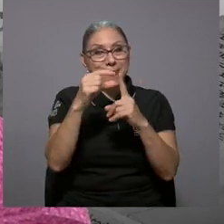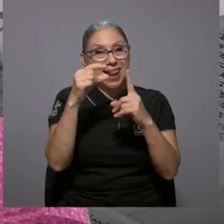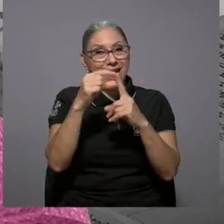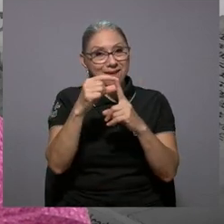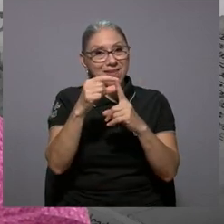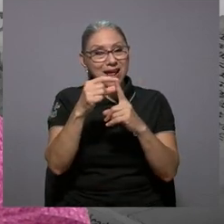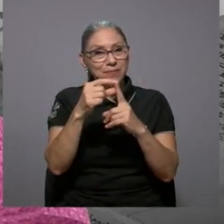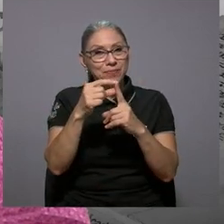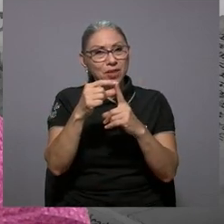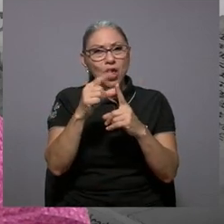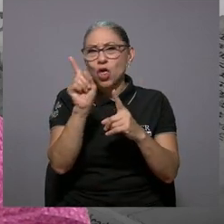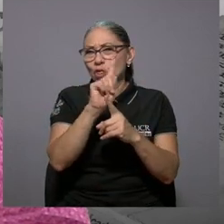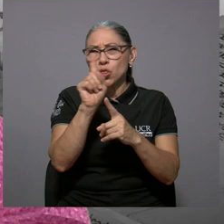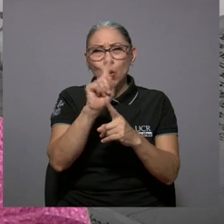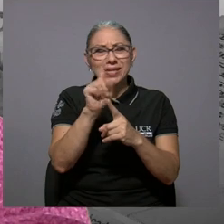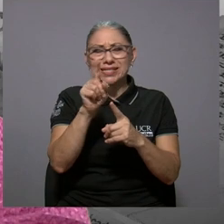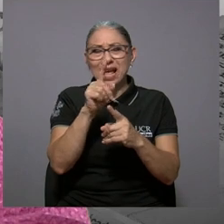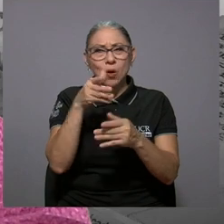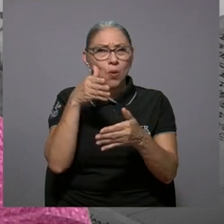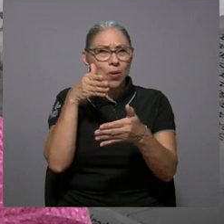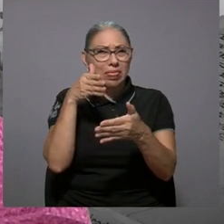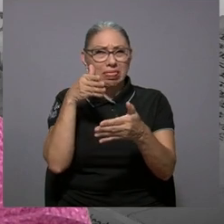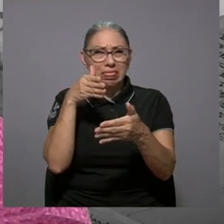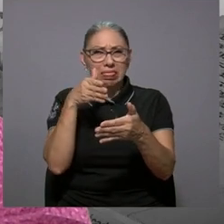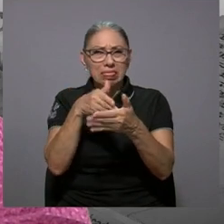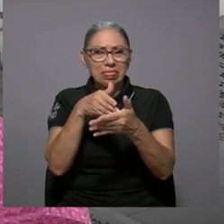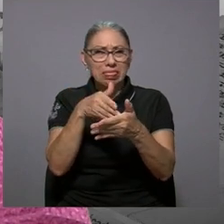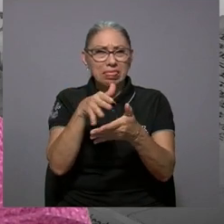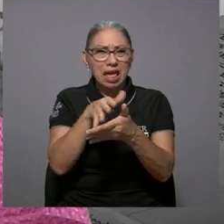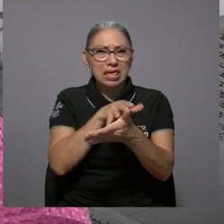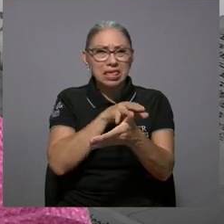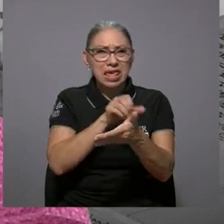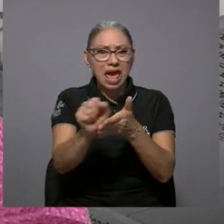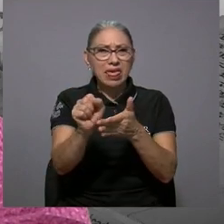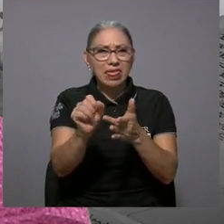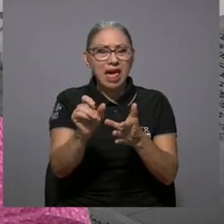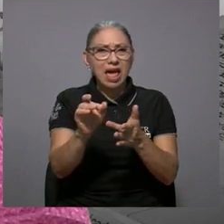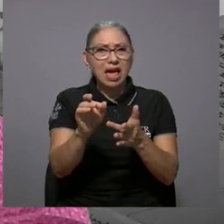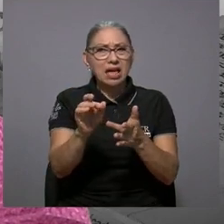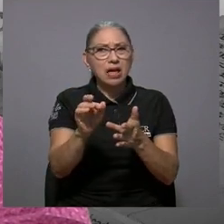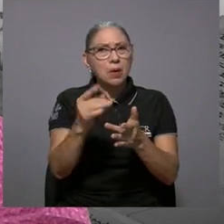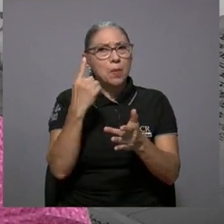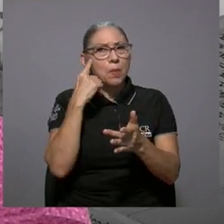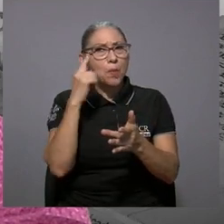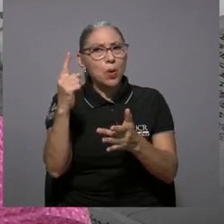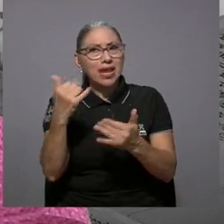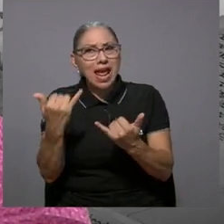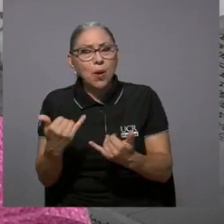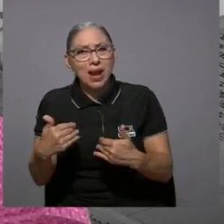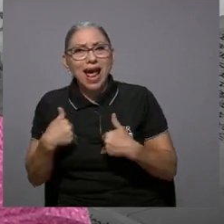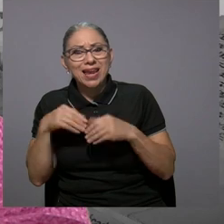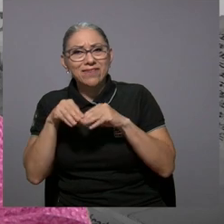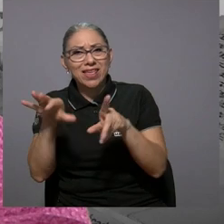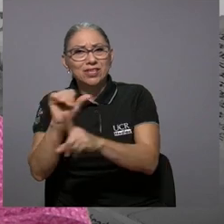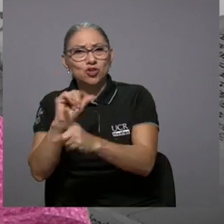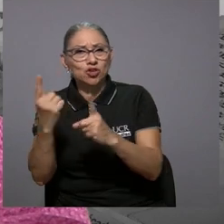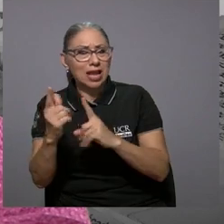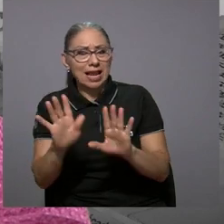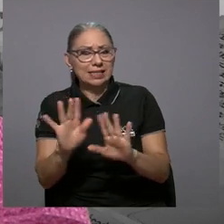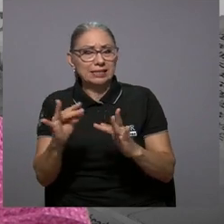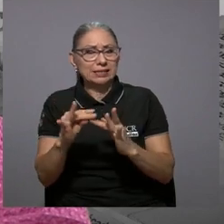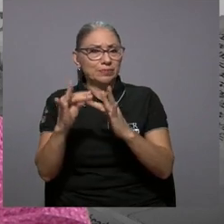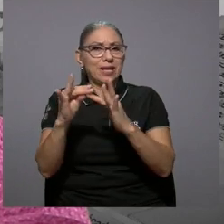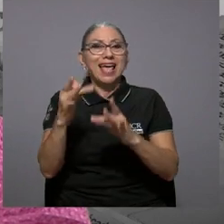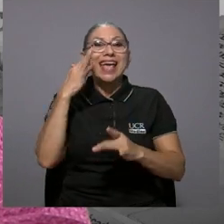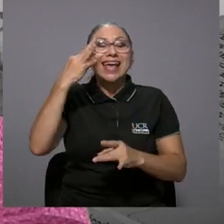que la palabra no está dañada especialmente por la existencia de las redes creo